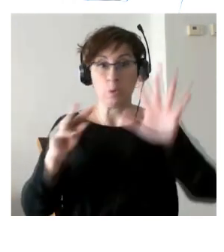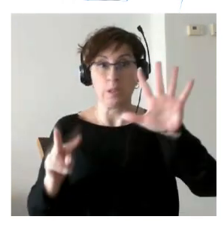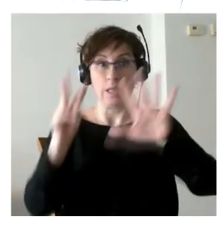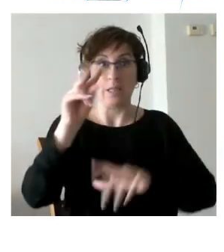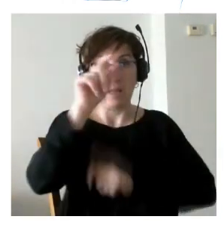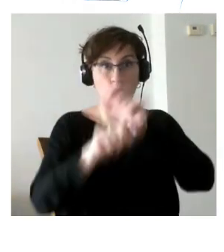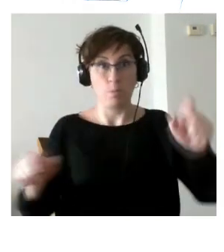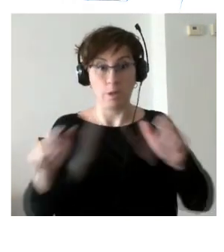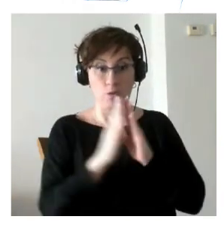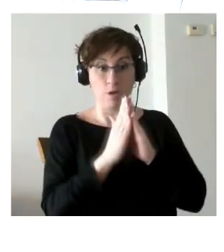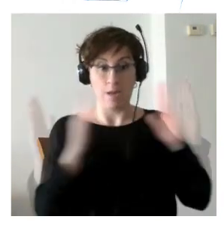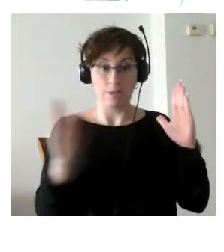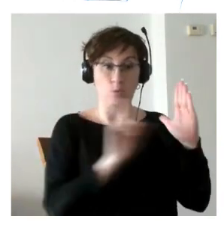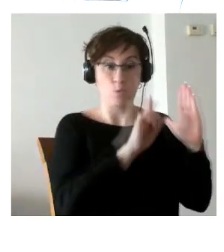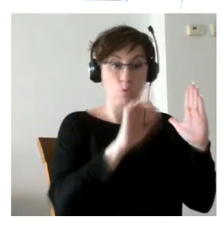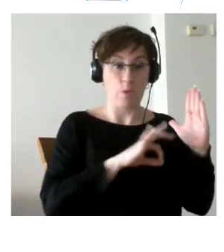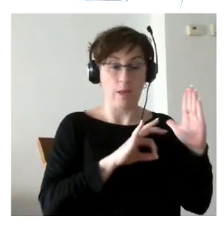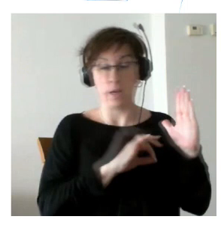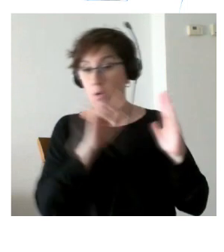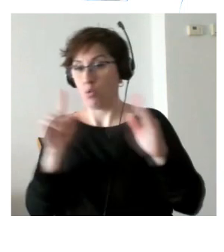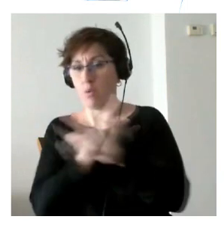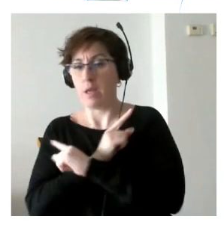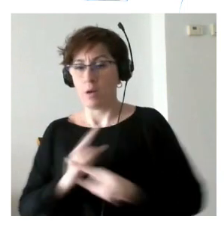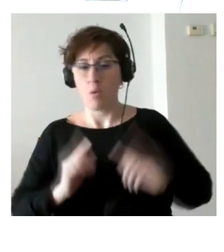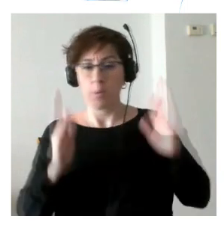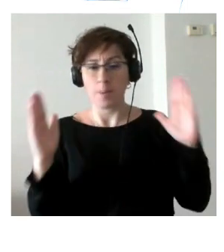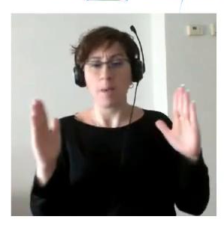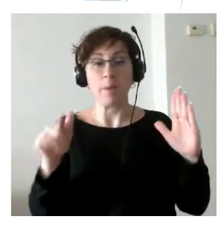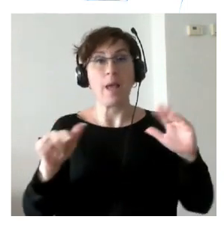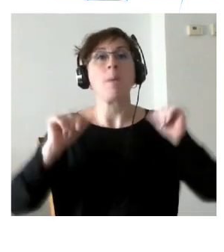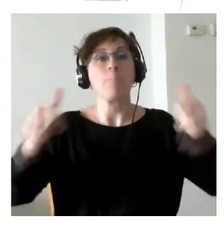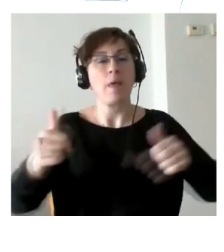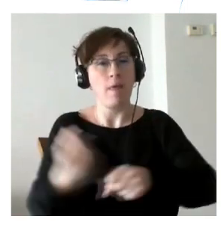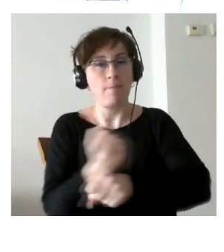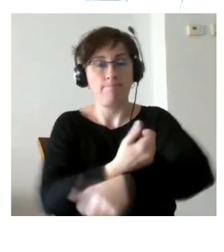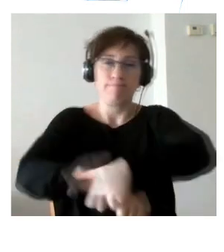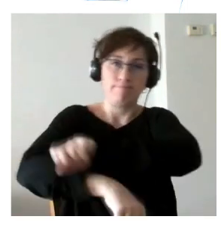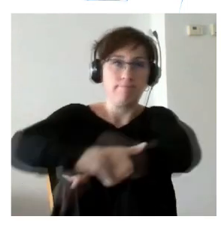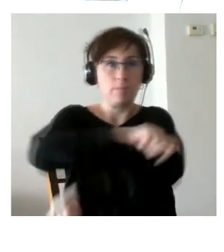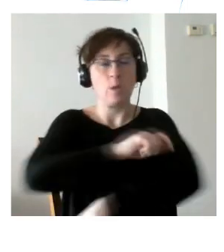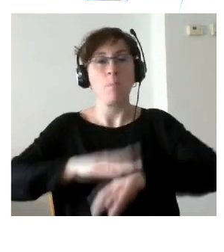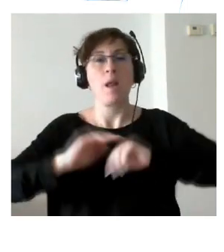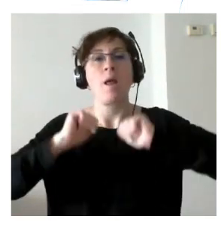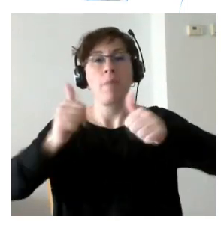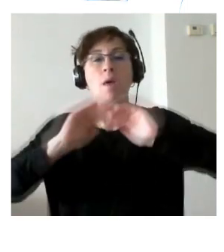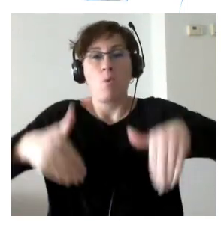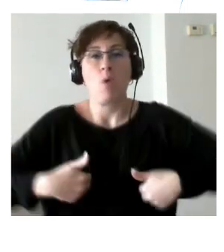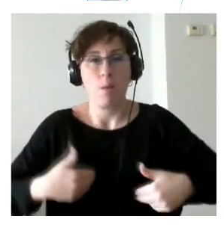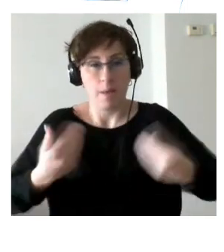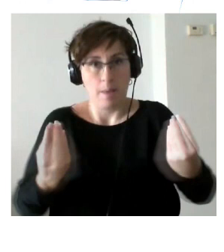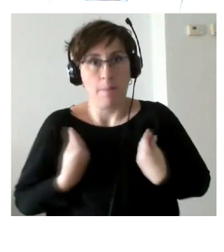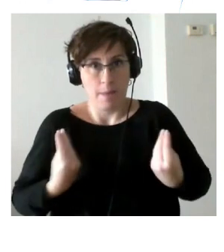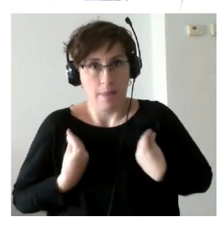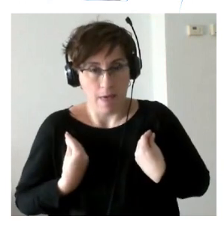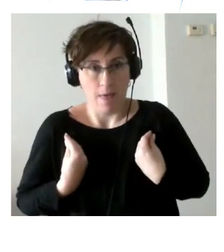noviembre pues han han emprendido este camino para retomar su vida pues a veces con un zapato o faltándole un zapato pero con